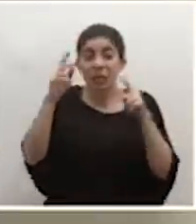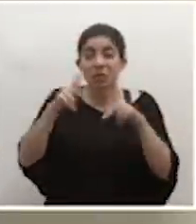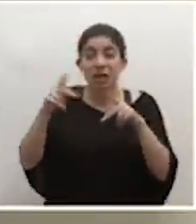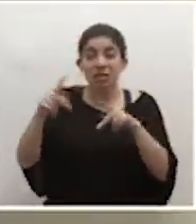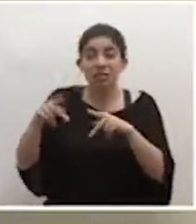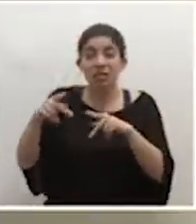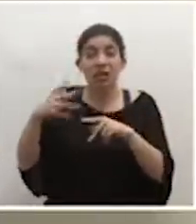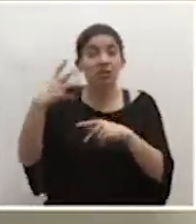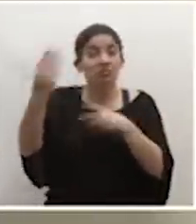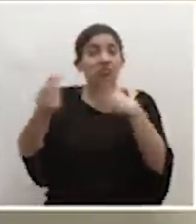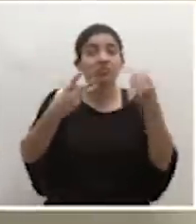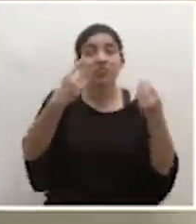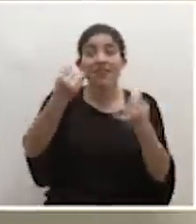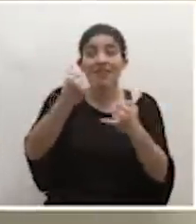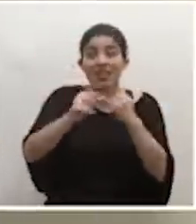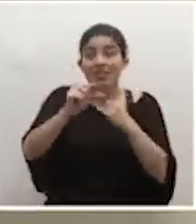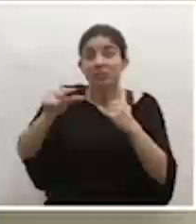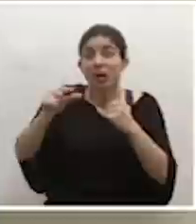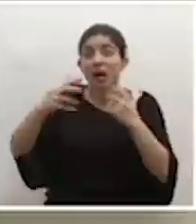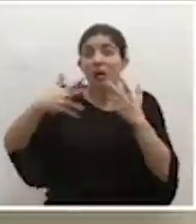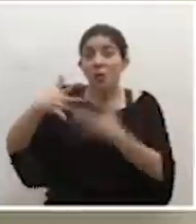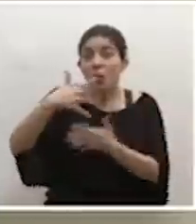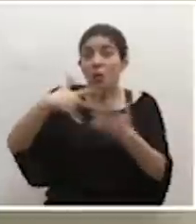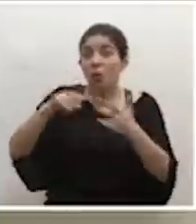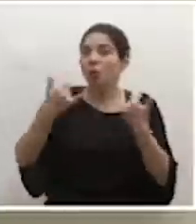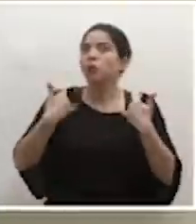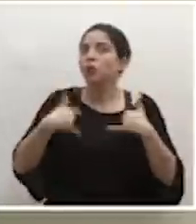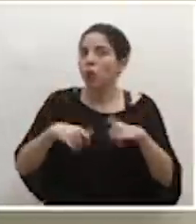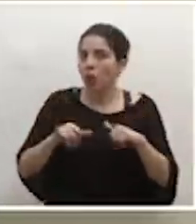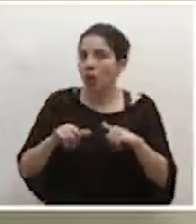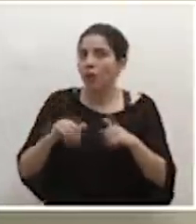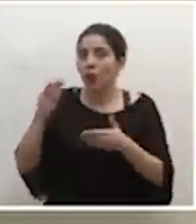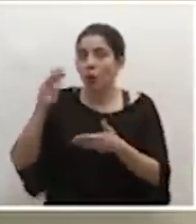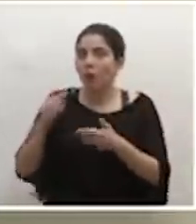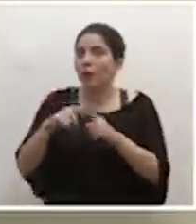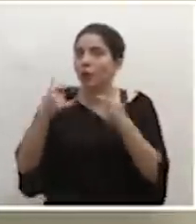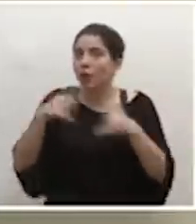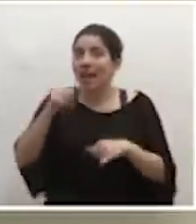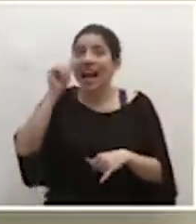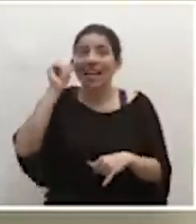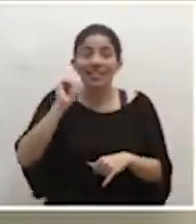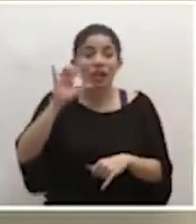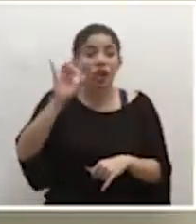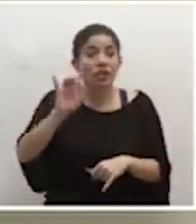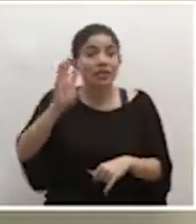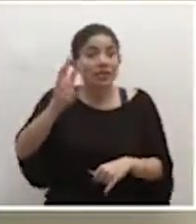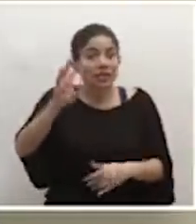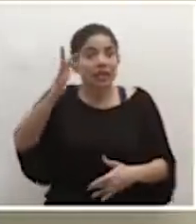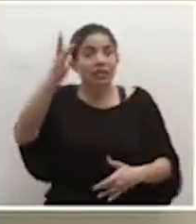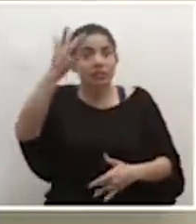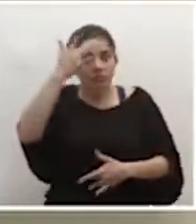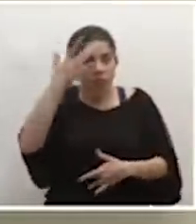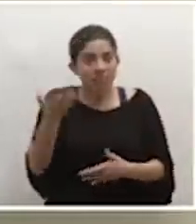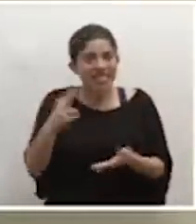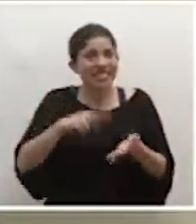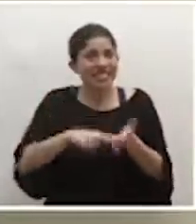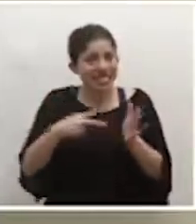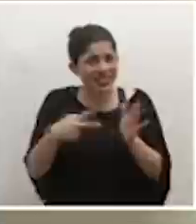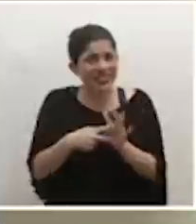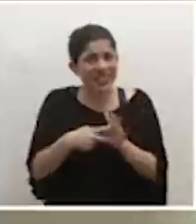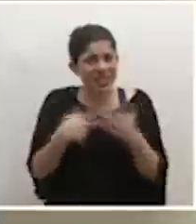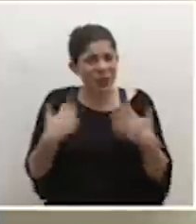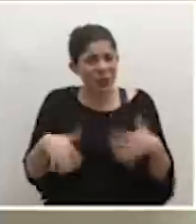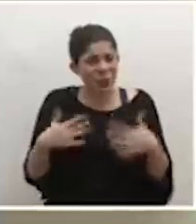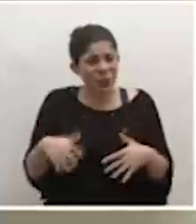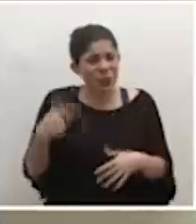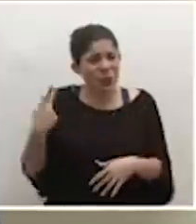muy importante en medio de ese fin de semana y todavía estamos bajando casos, pero vean que todavía ayer tuvimos 86 casos, eso significa justamente